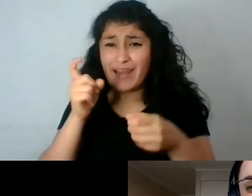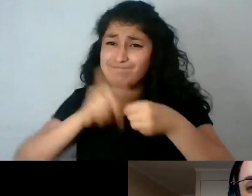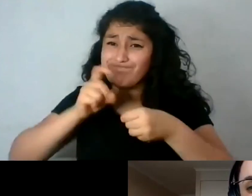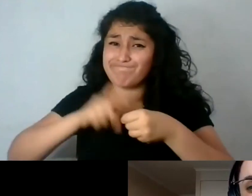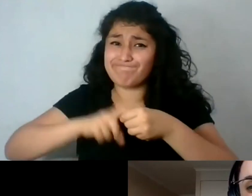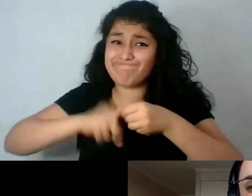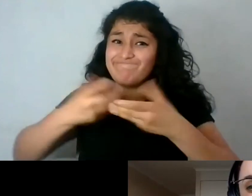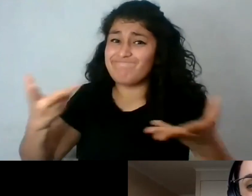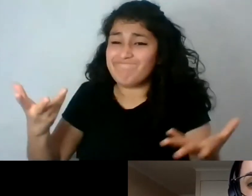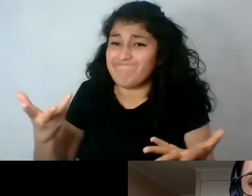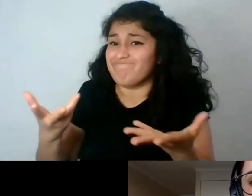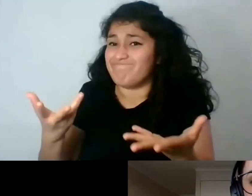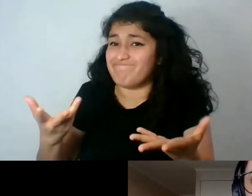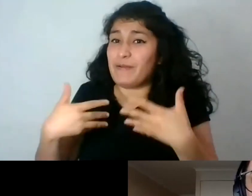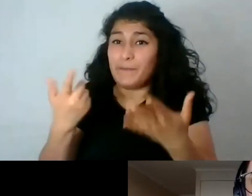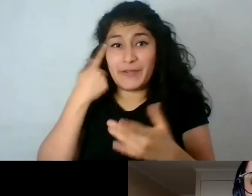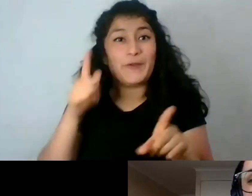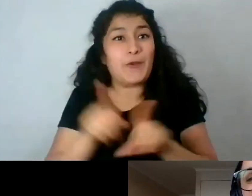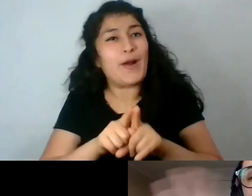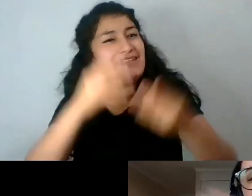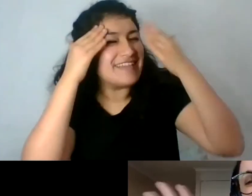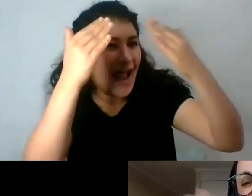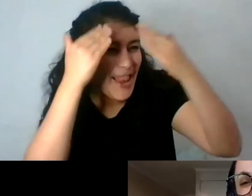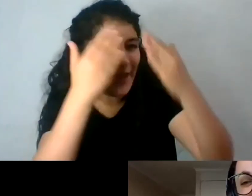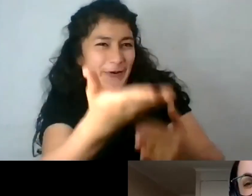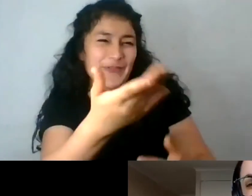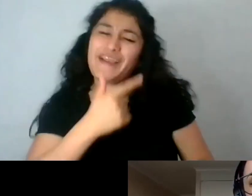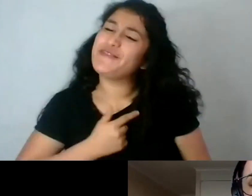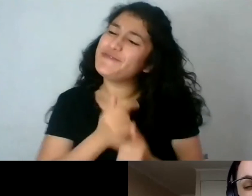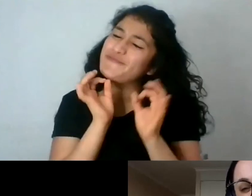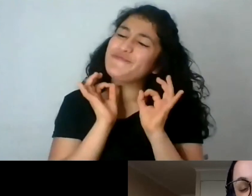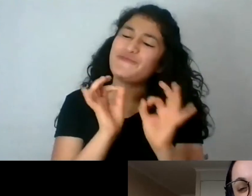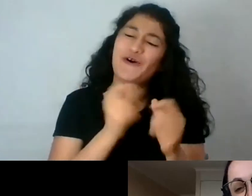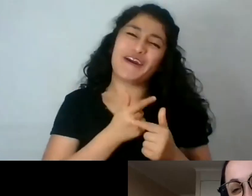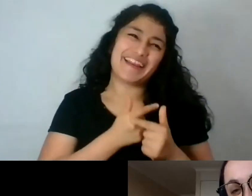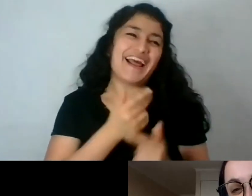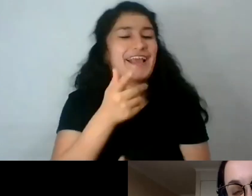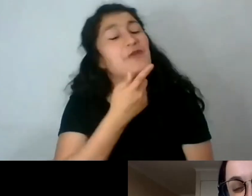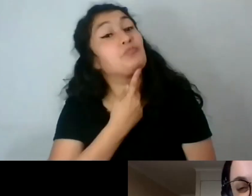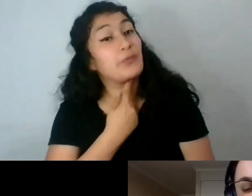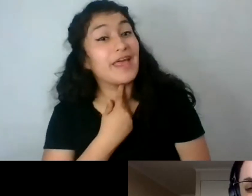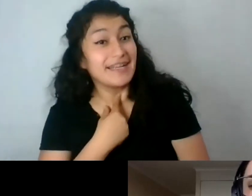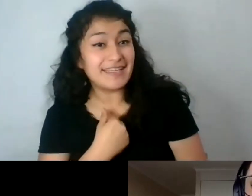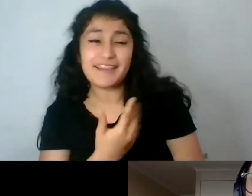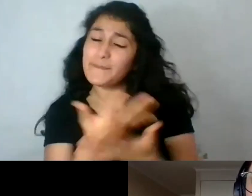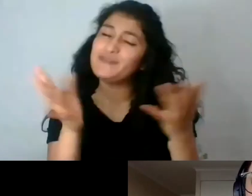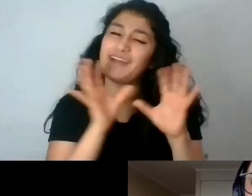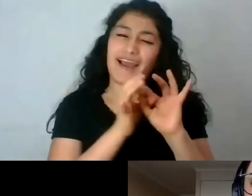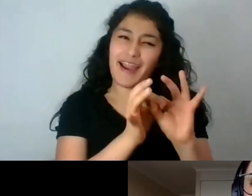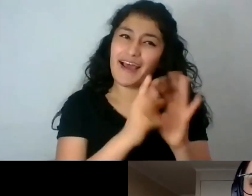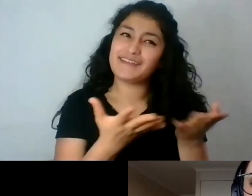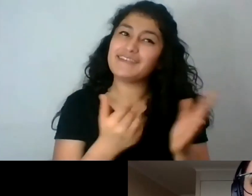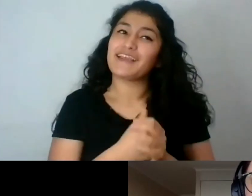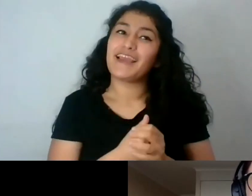Y, bueno, te mandan muchos saludos. Sí, Que eres genial. Que es muy interesante. Que muchas gracias. Así que